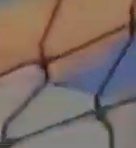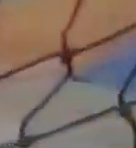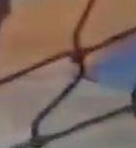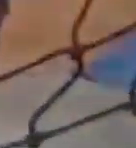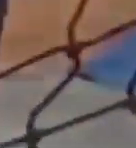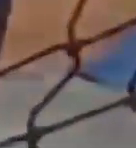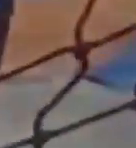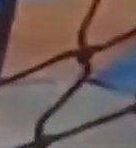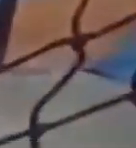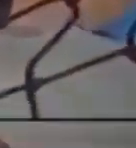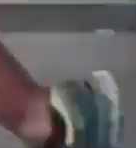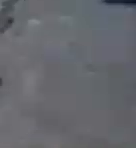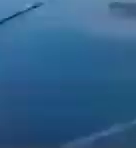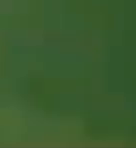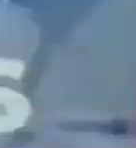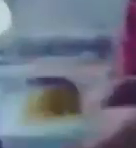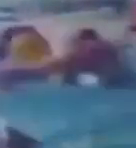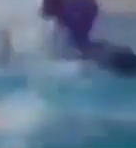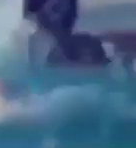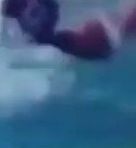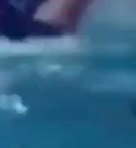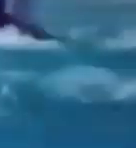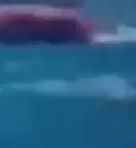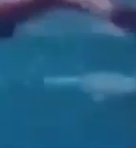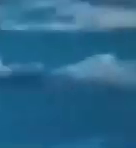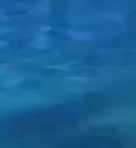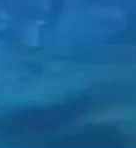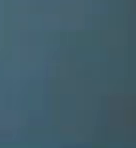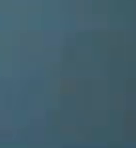Alegría. Deportes.